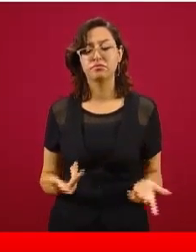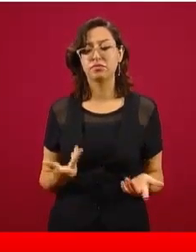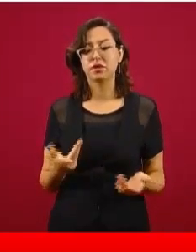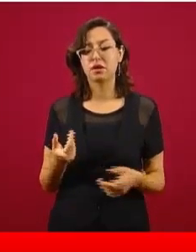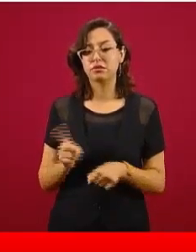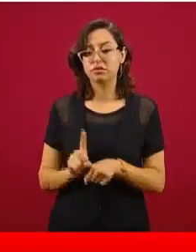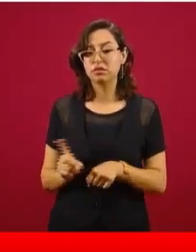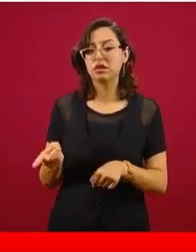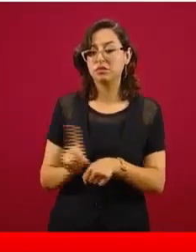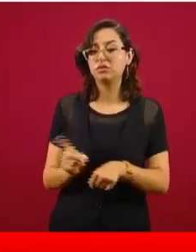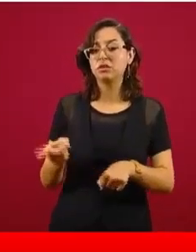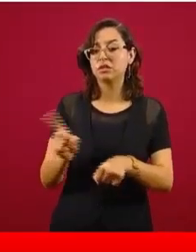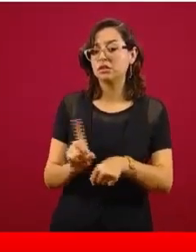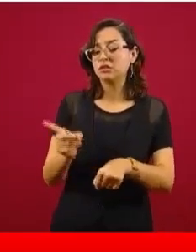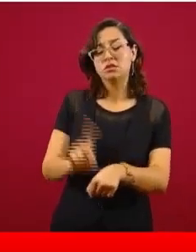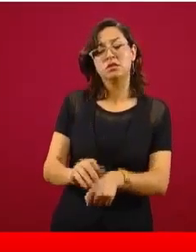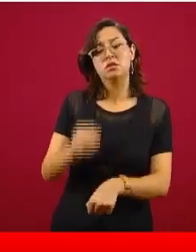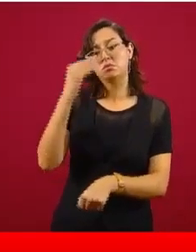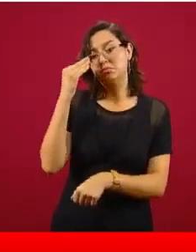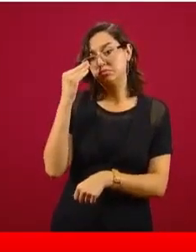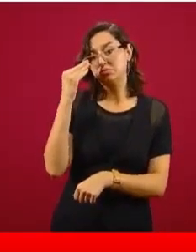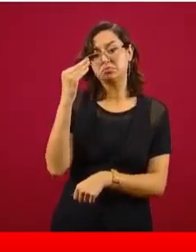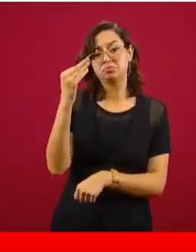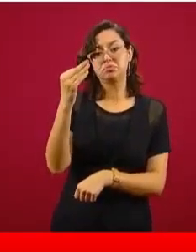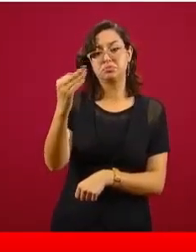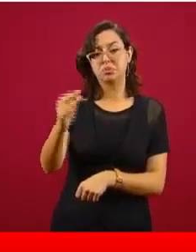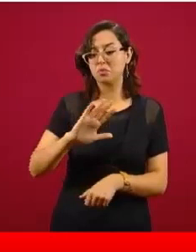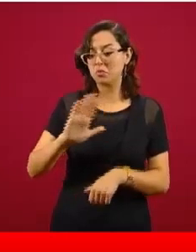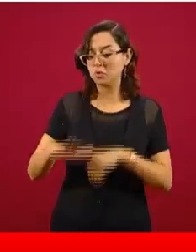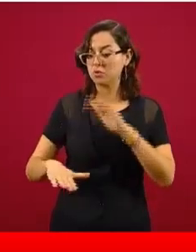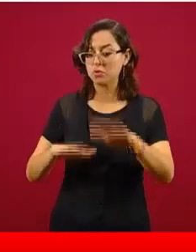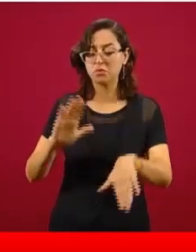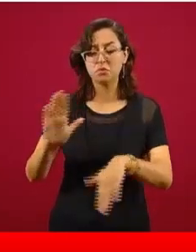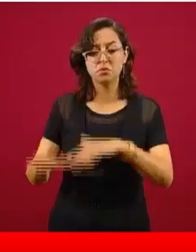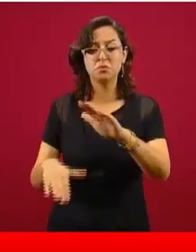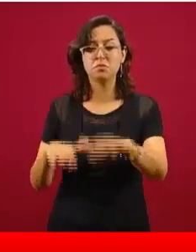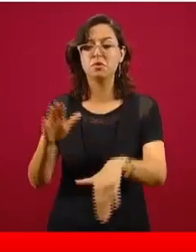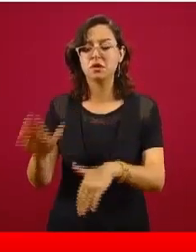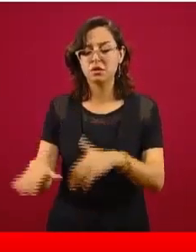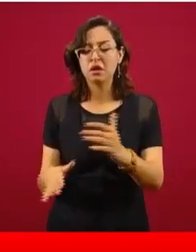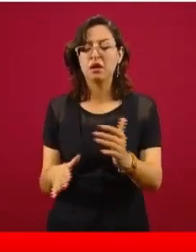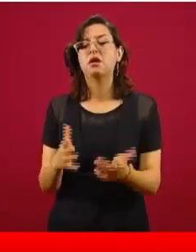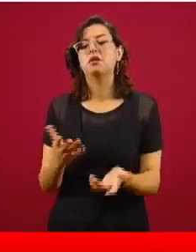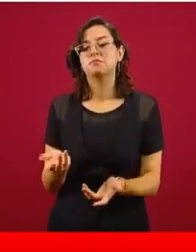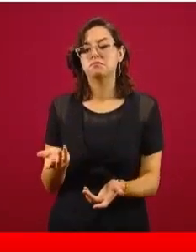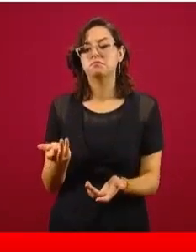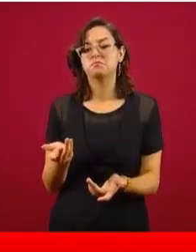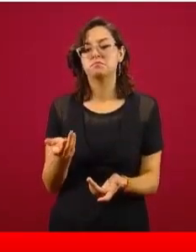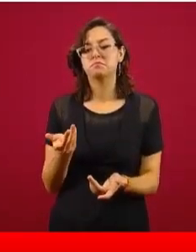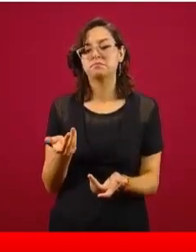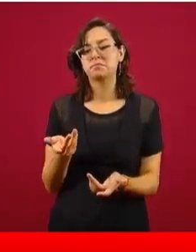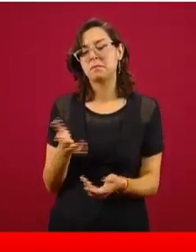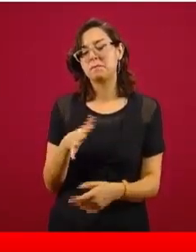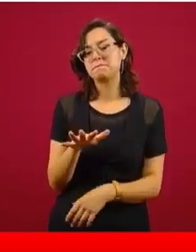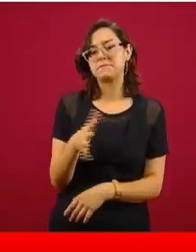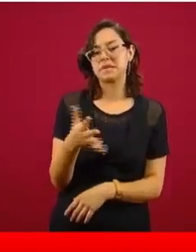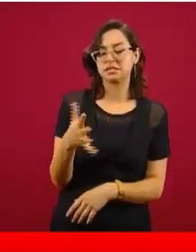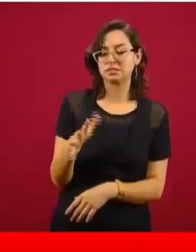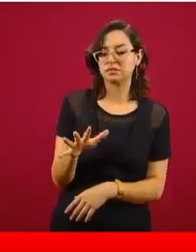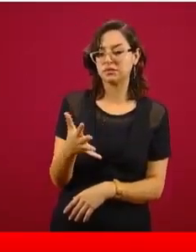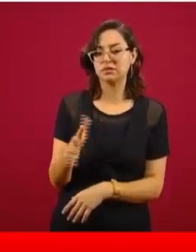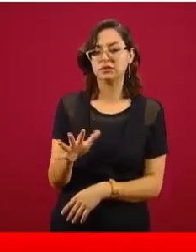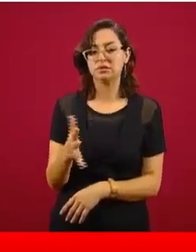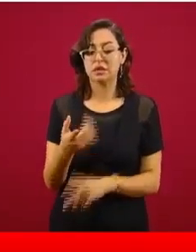respecto al tiempo con los casos. Obviamente hay un desfase, el tiempo promedio entre